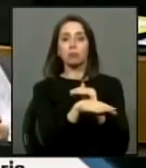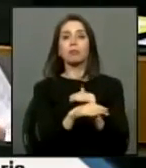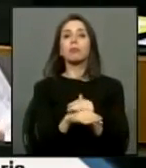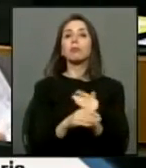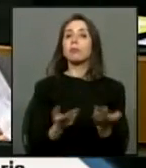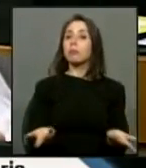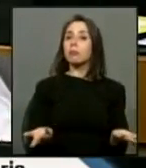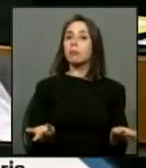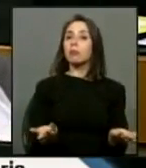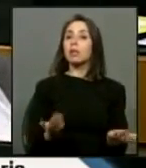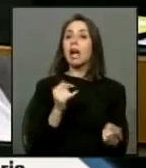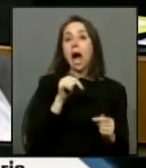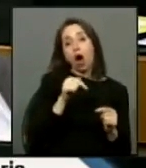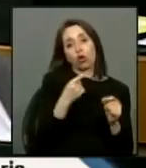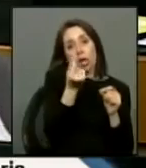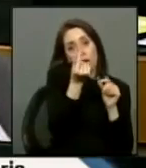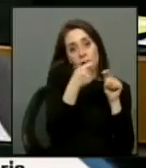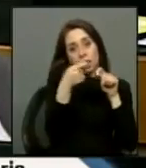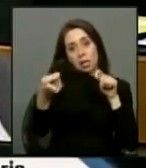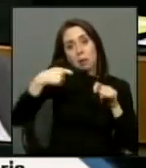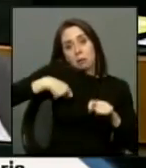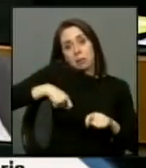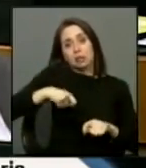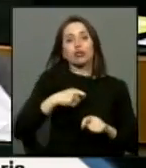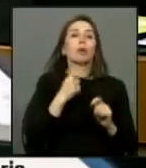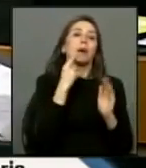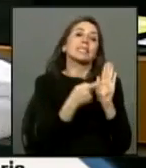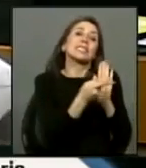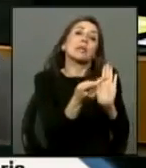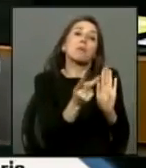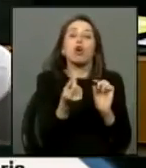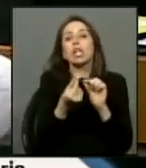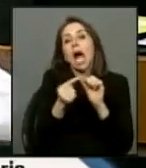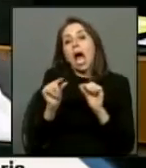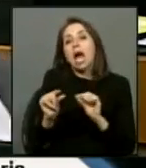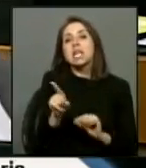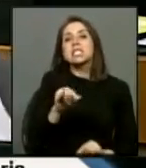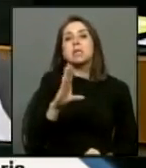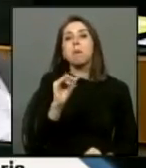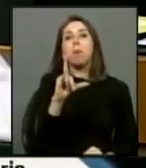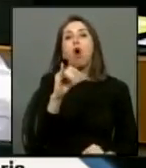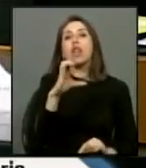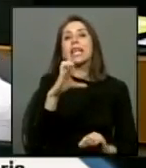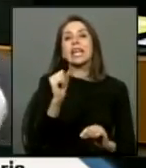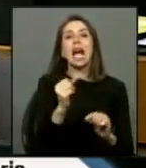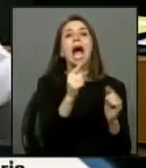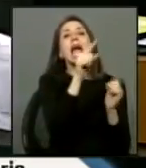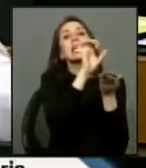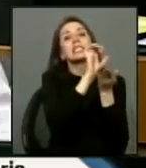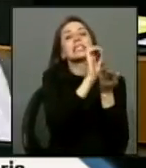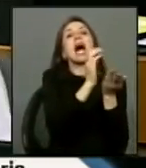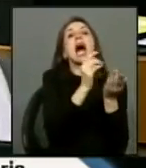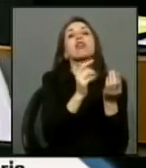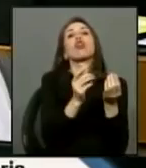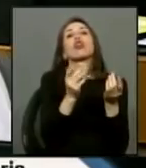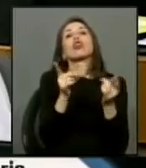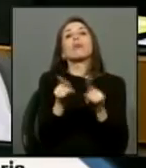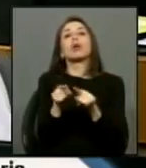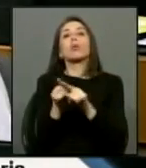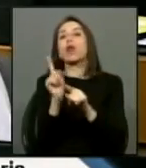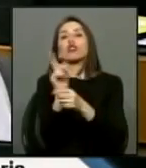y acá te voy a dar una prisión simbólica y autérica simbólica es decir como si el Estado simbólicamente torturó